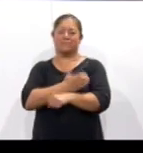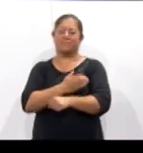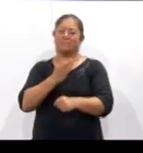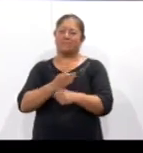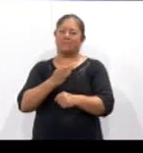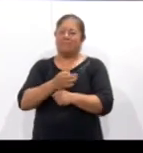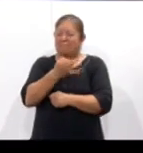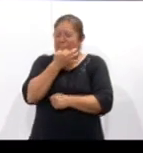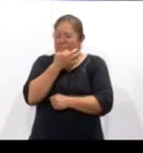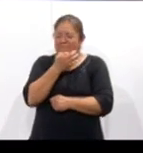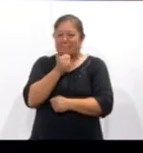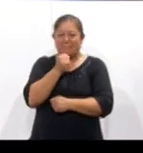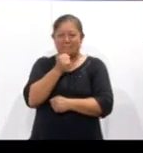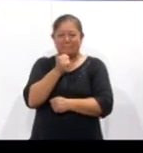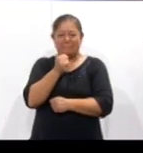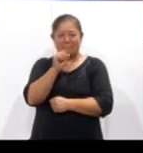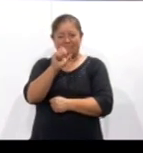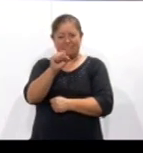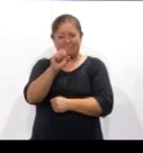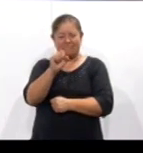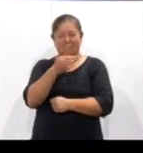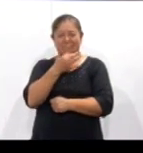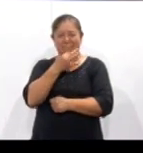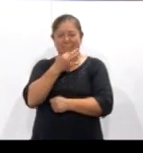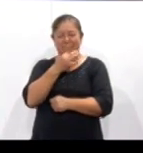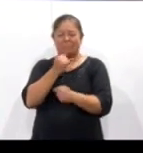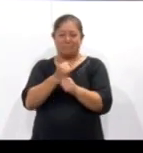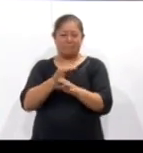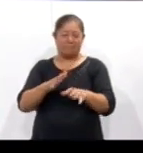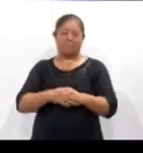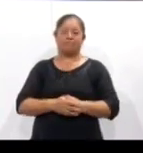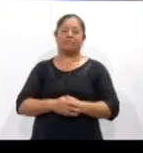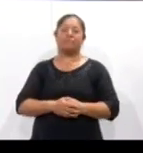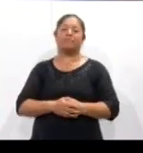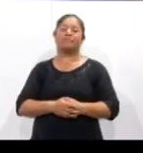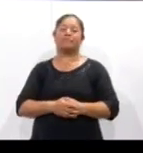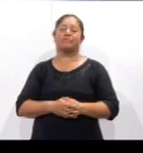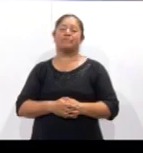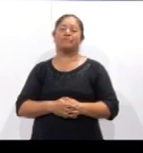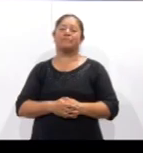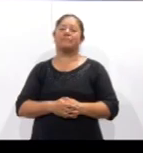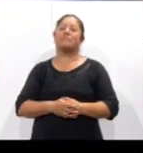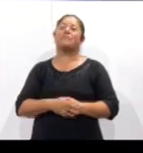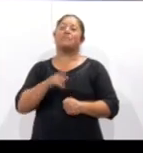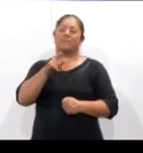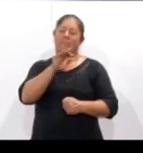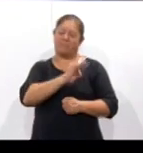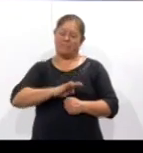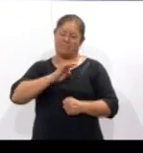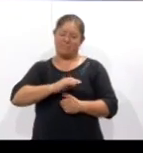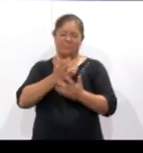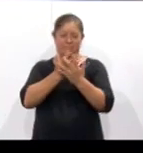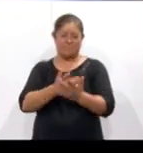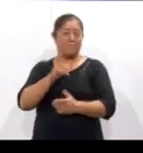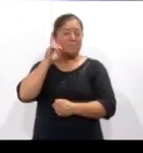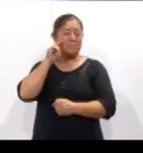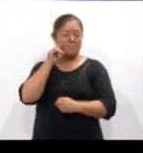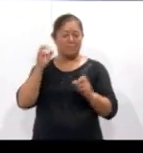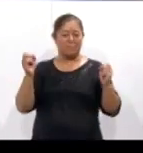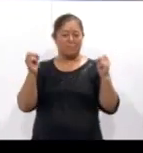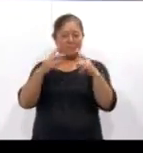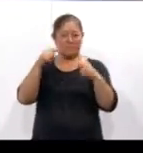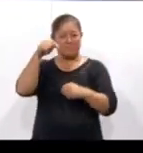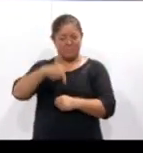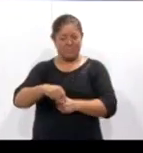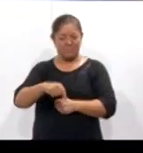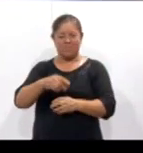estos casi 60 minutos de información. Y pues bueno, le deseamos que tenga feliz descanso el día de mañana. Nos vemos aquí en punto